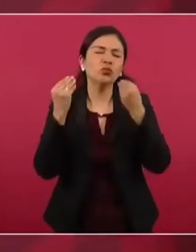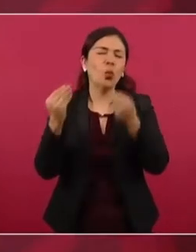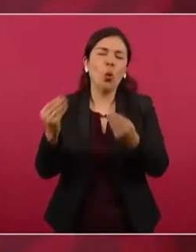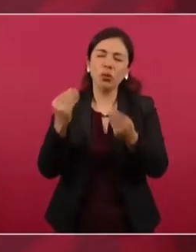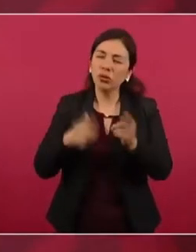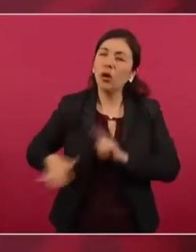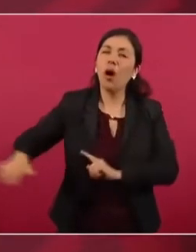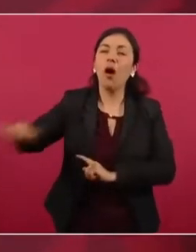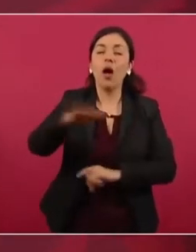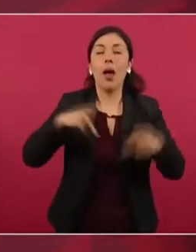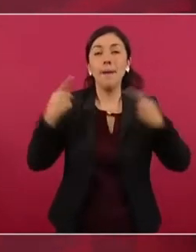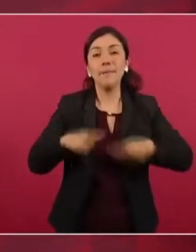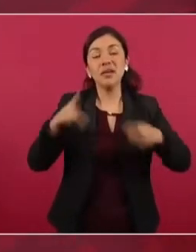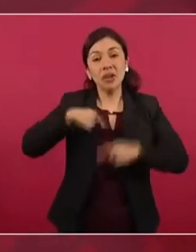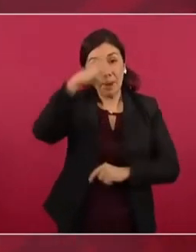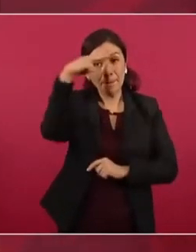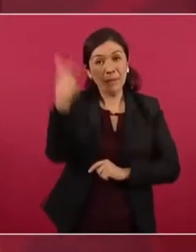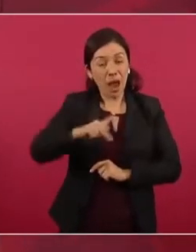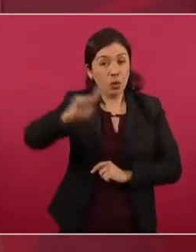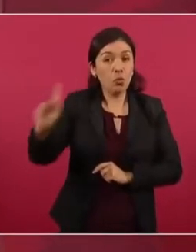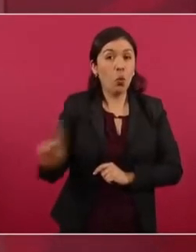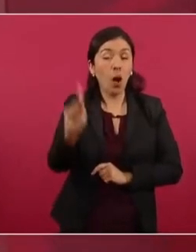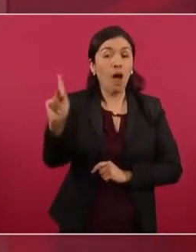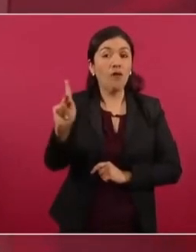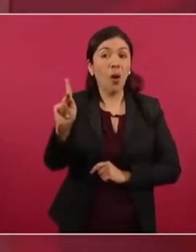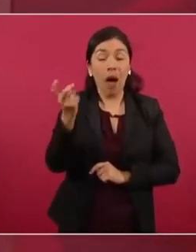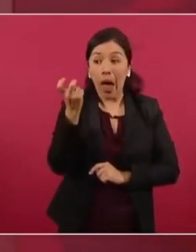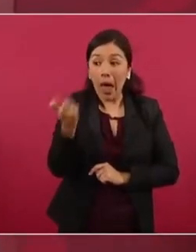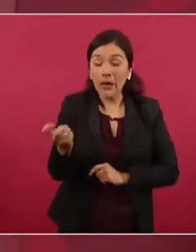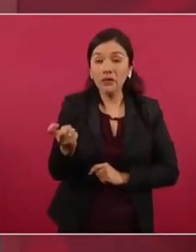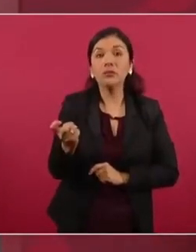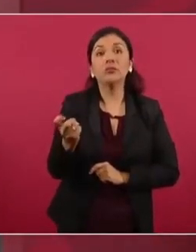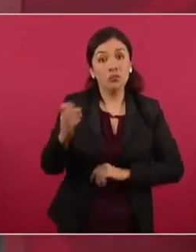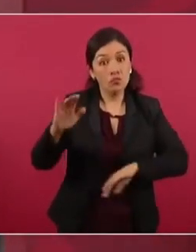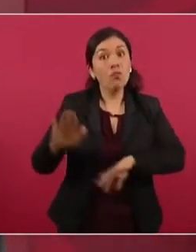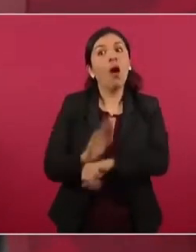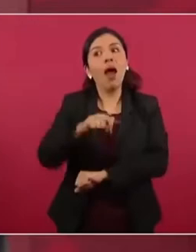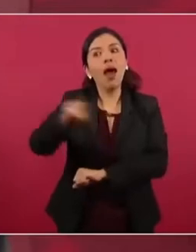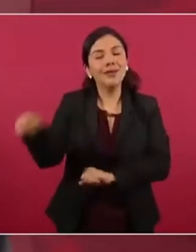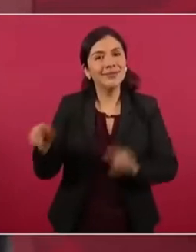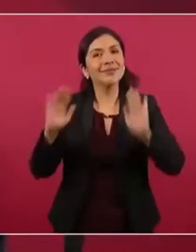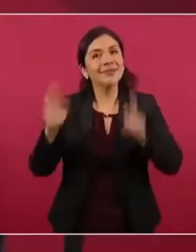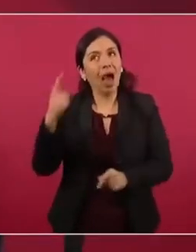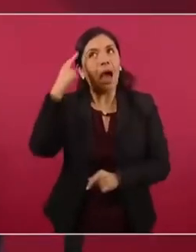porque ellos sí están entendiendo